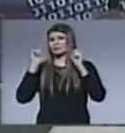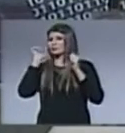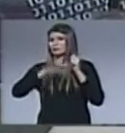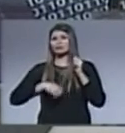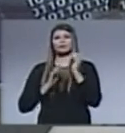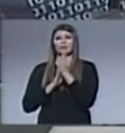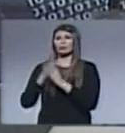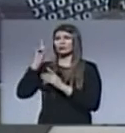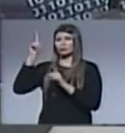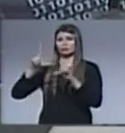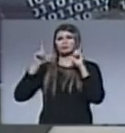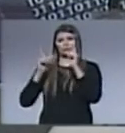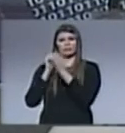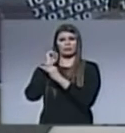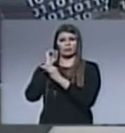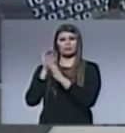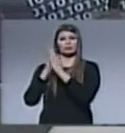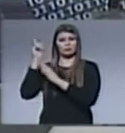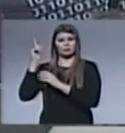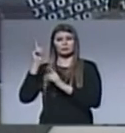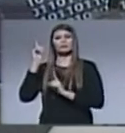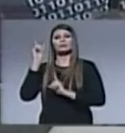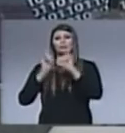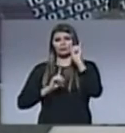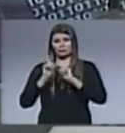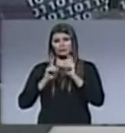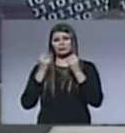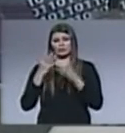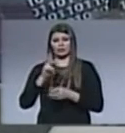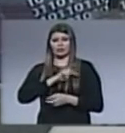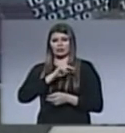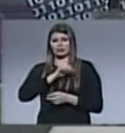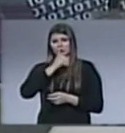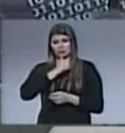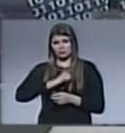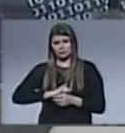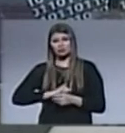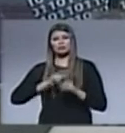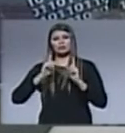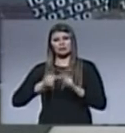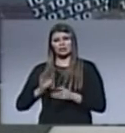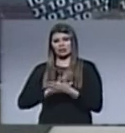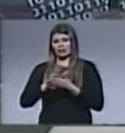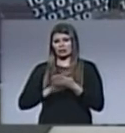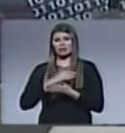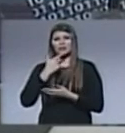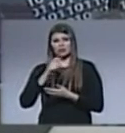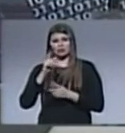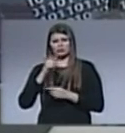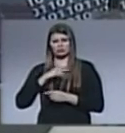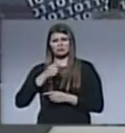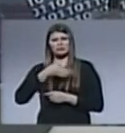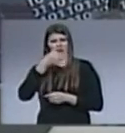los privilegios que son propios del liderazgo. Será una persona humilde, no en palabras, sino en